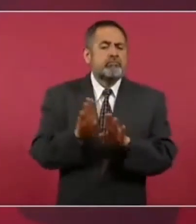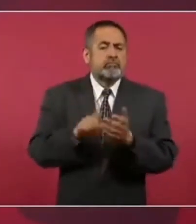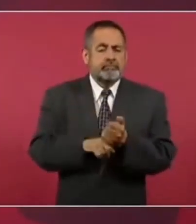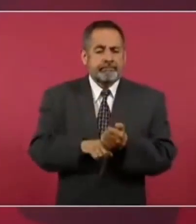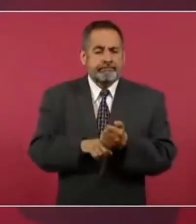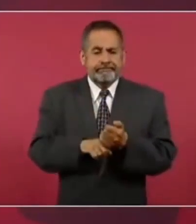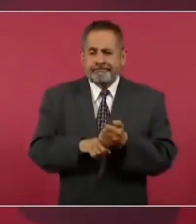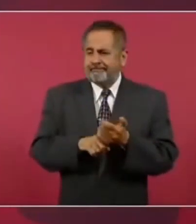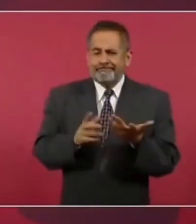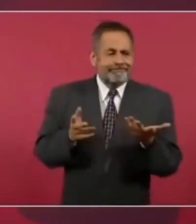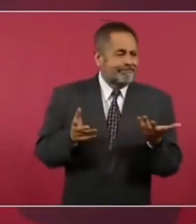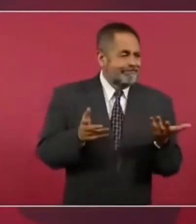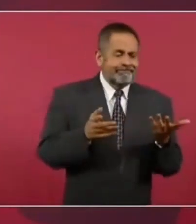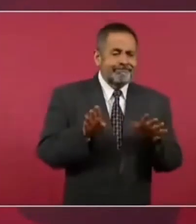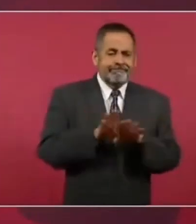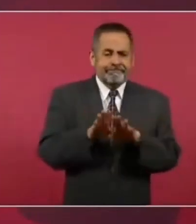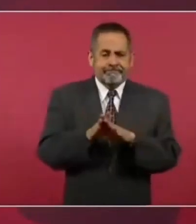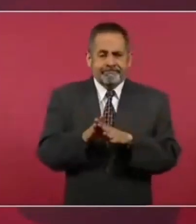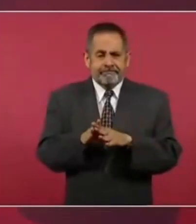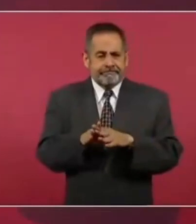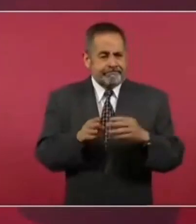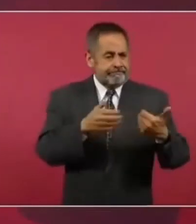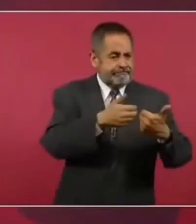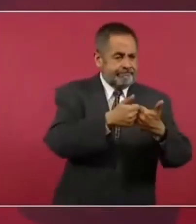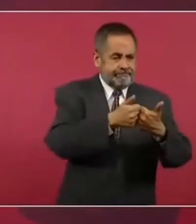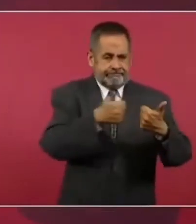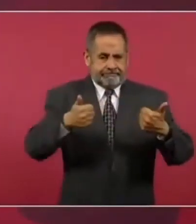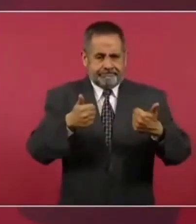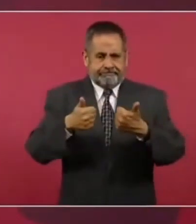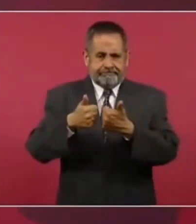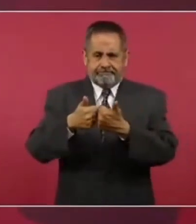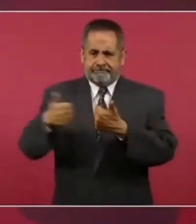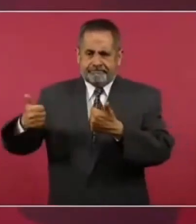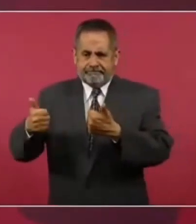equilibrio entre los poderes